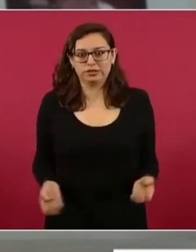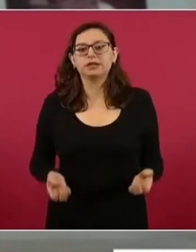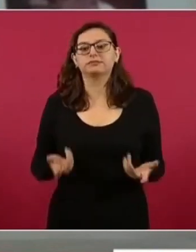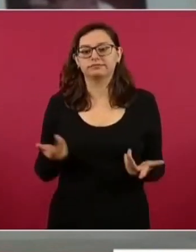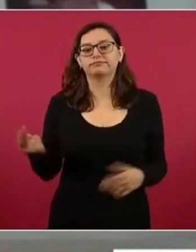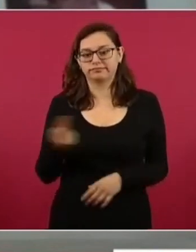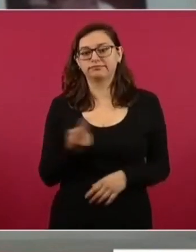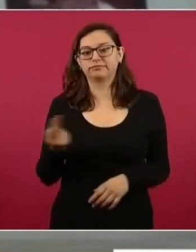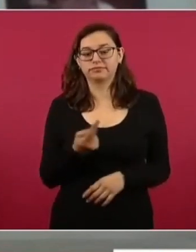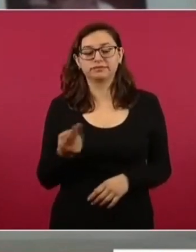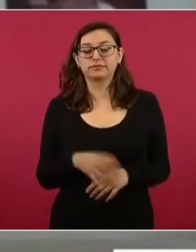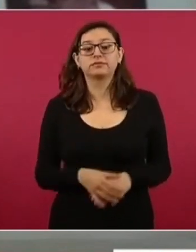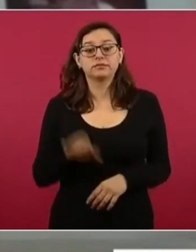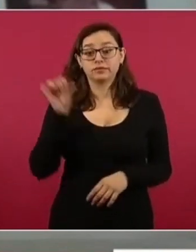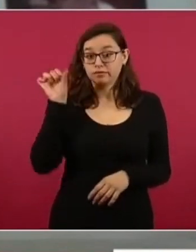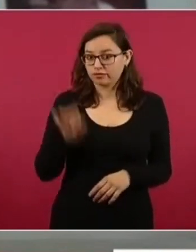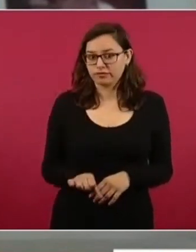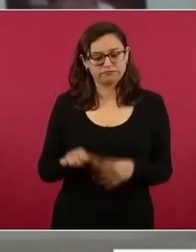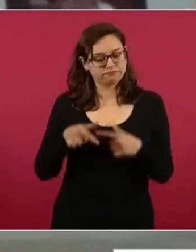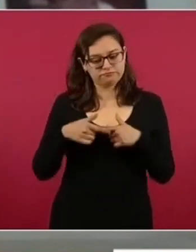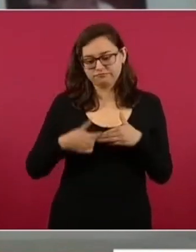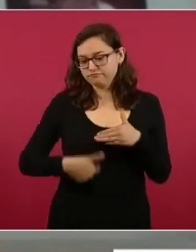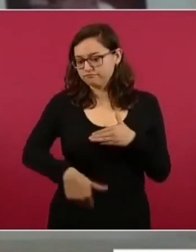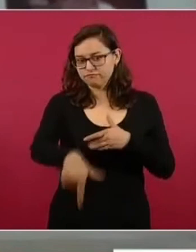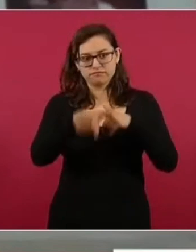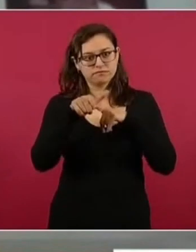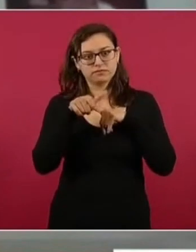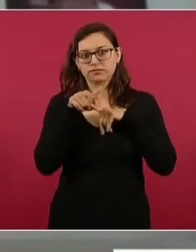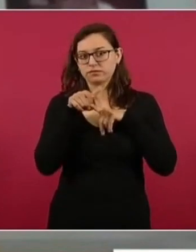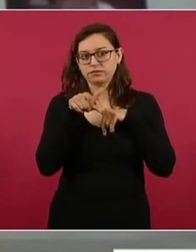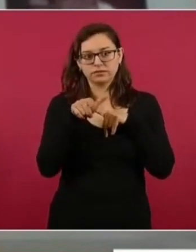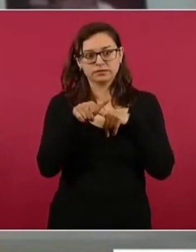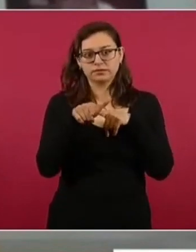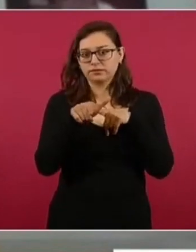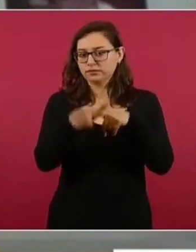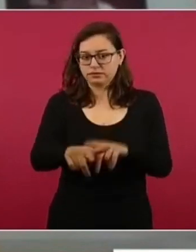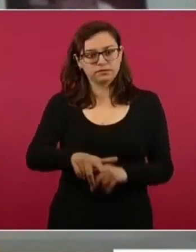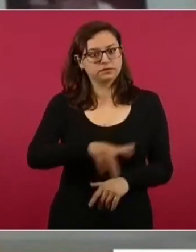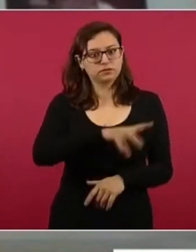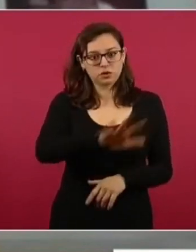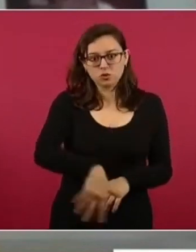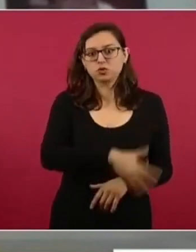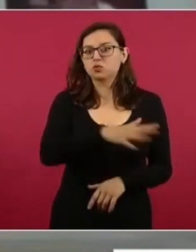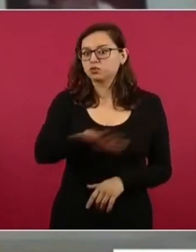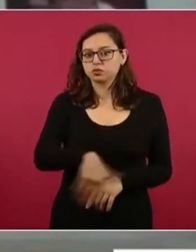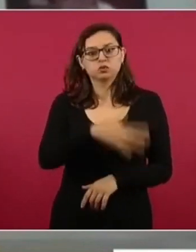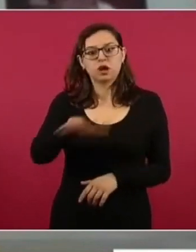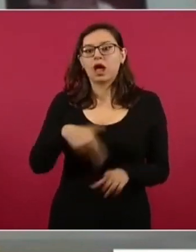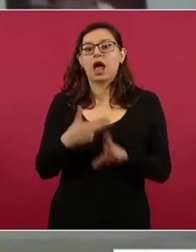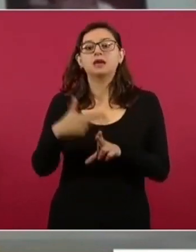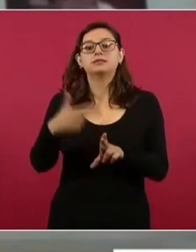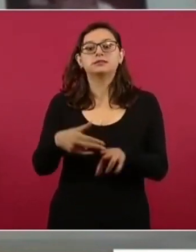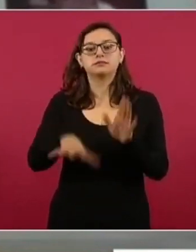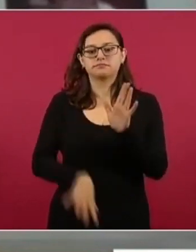desde hoy y hasta el final, hasta que encuentren los cuerpos, estén ahí los